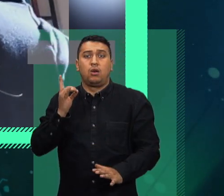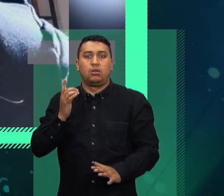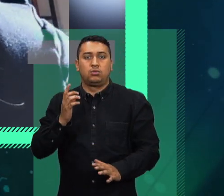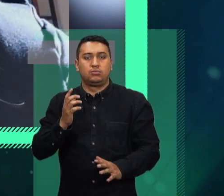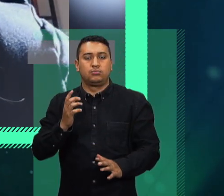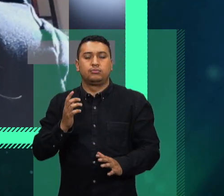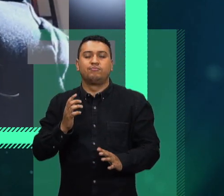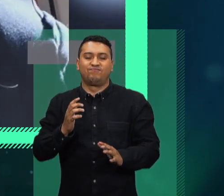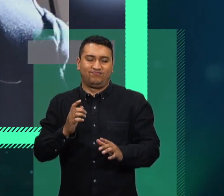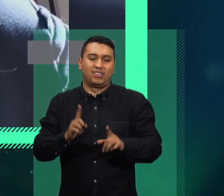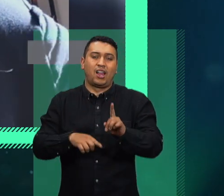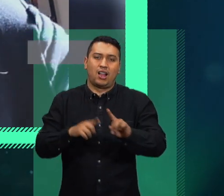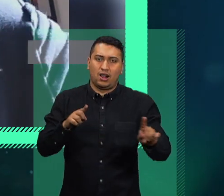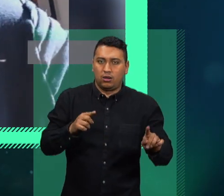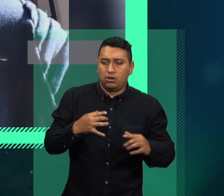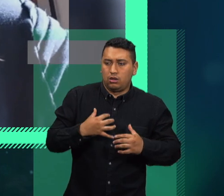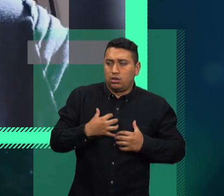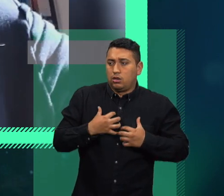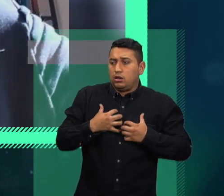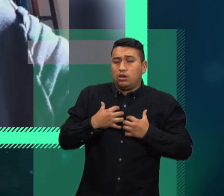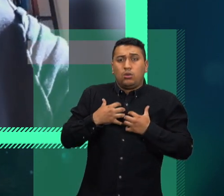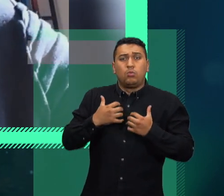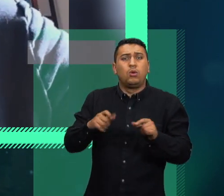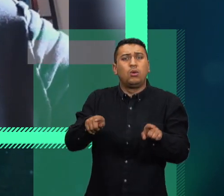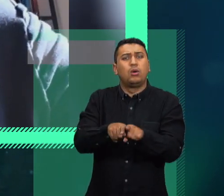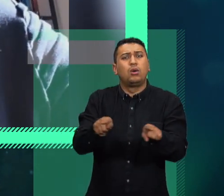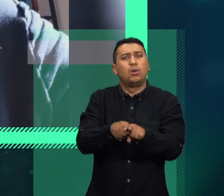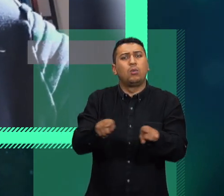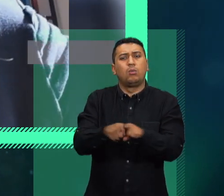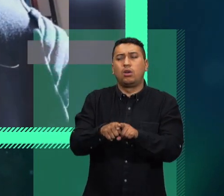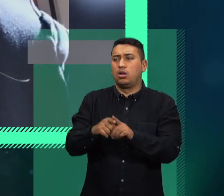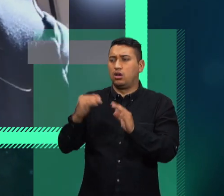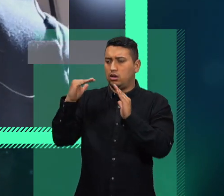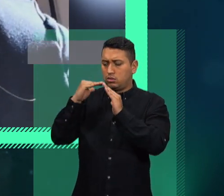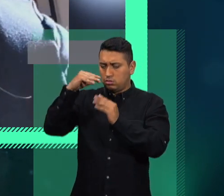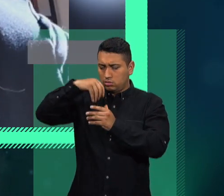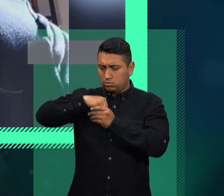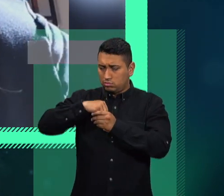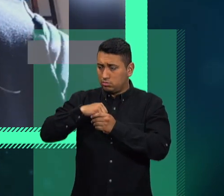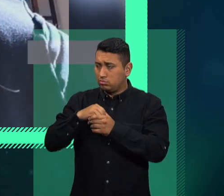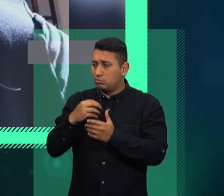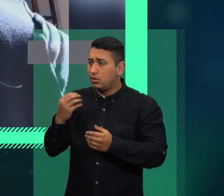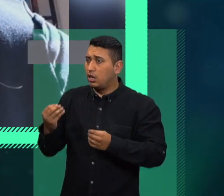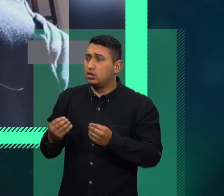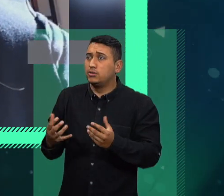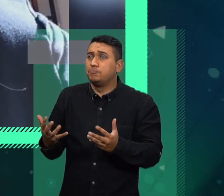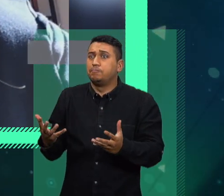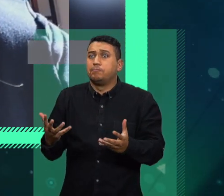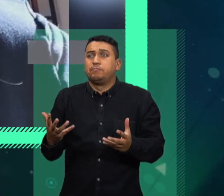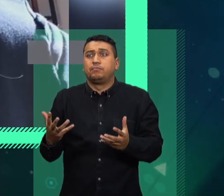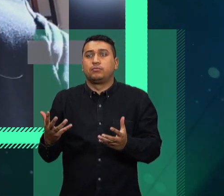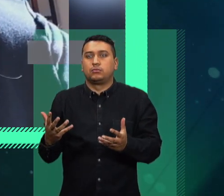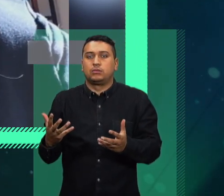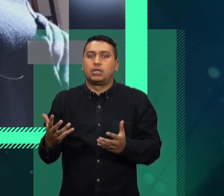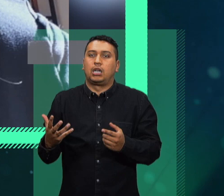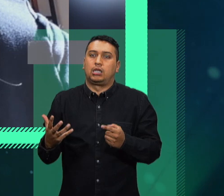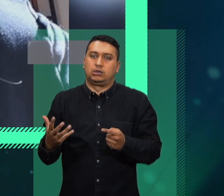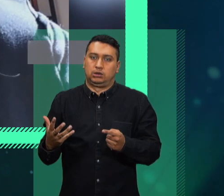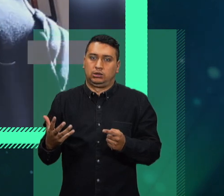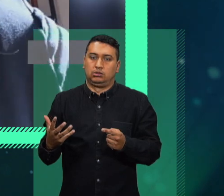temor que siente uno en cuarentena es un temor al vacío, como a eso y necesariamente